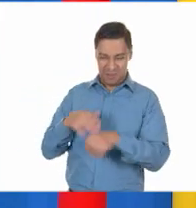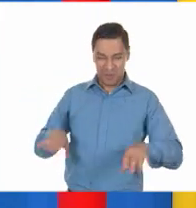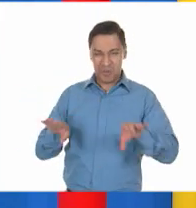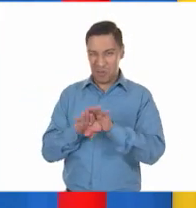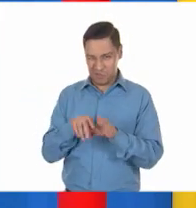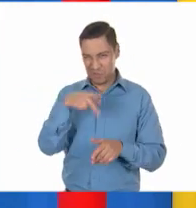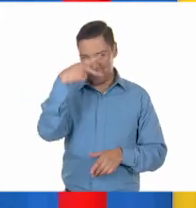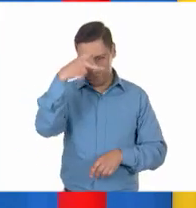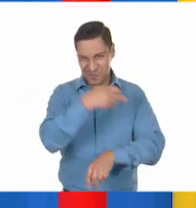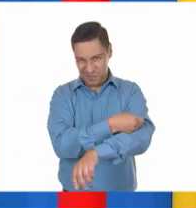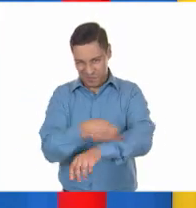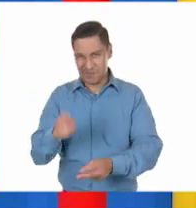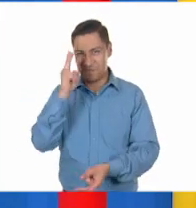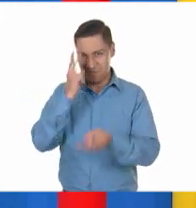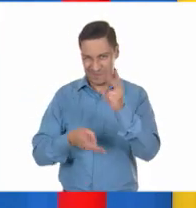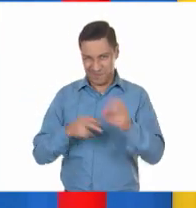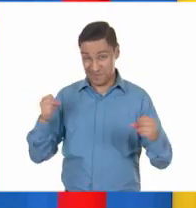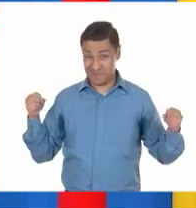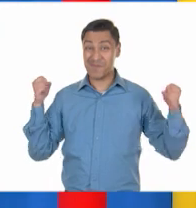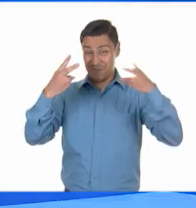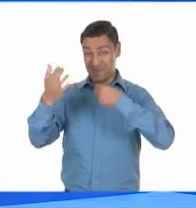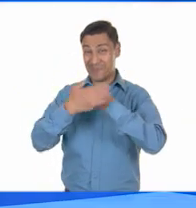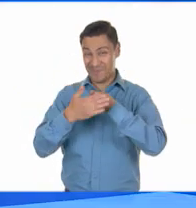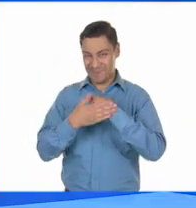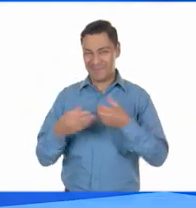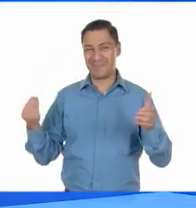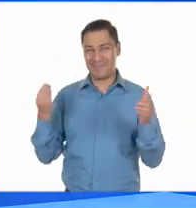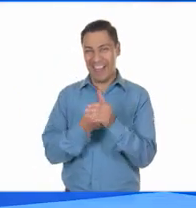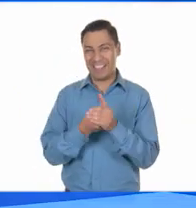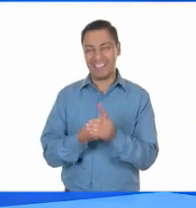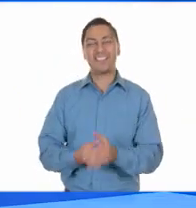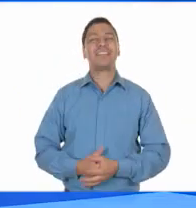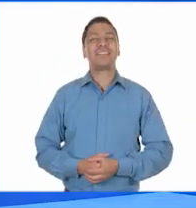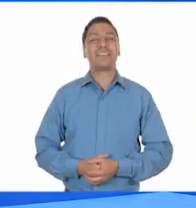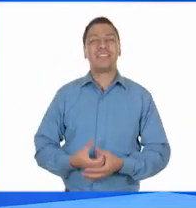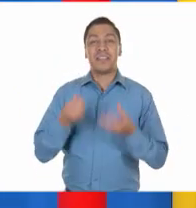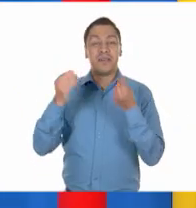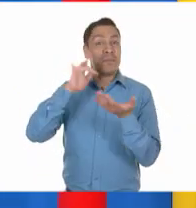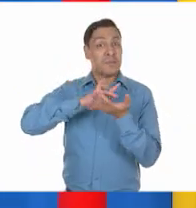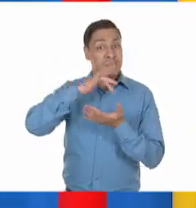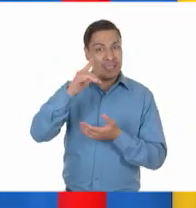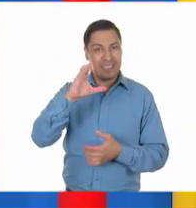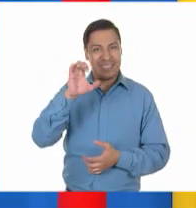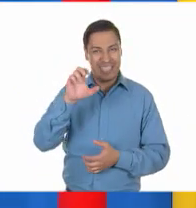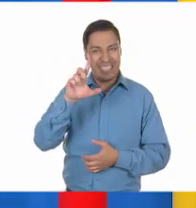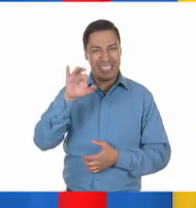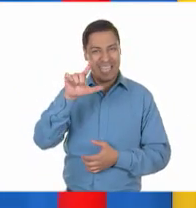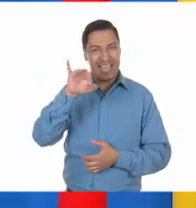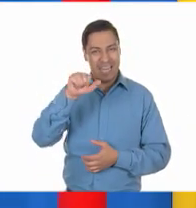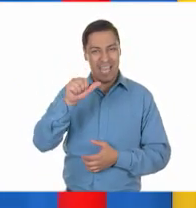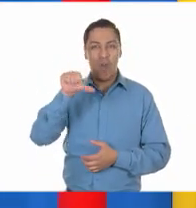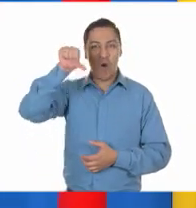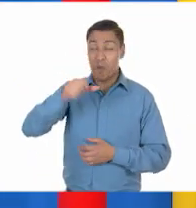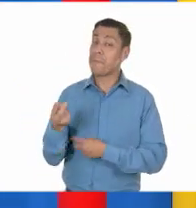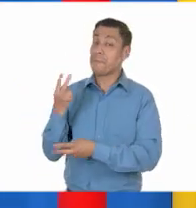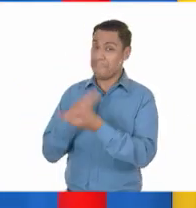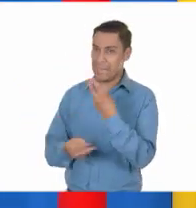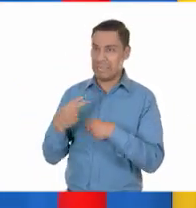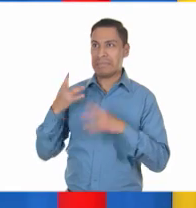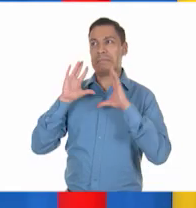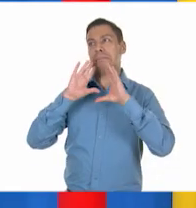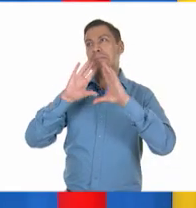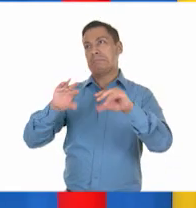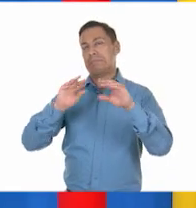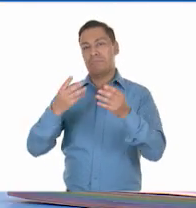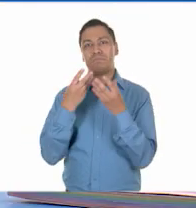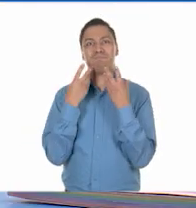acompañarnos y nos vemos en la siguiente clase. Muchísimas gracias a ti, maestra Cecilia Vargas, por acompañarnos el día de hoy y por enseñarnos tanto.